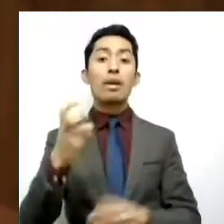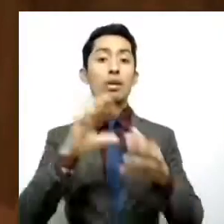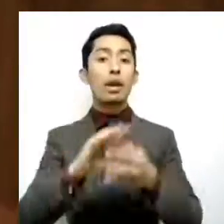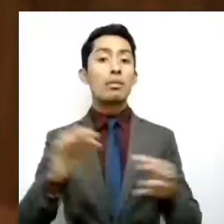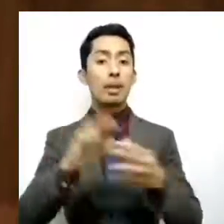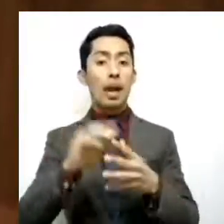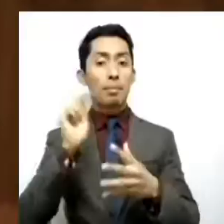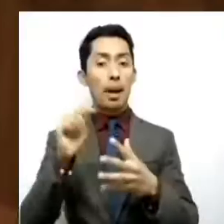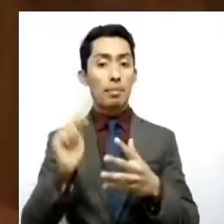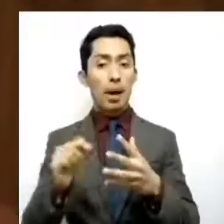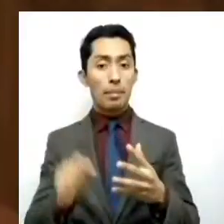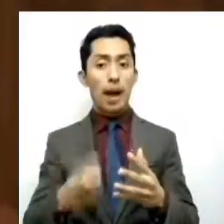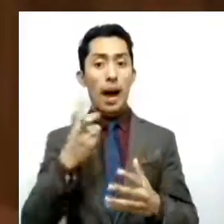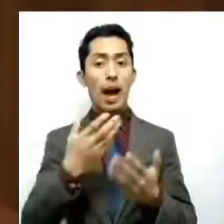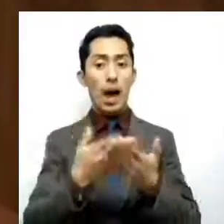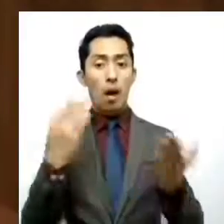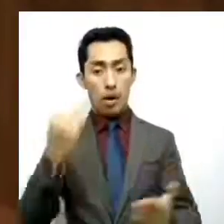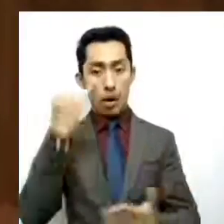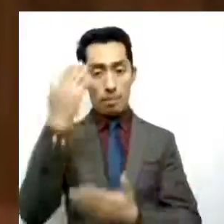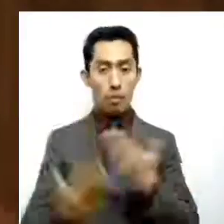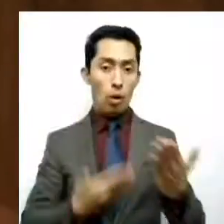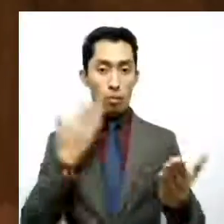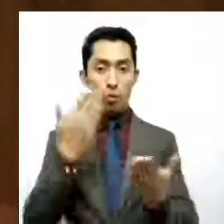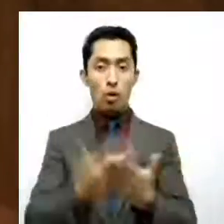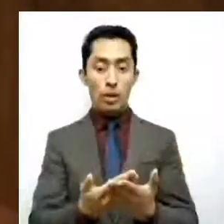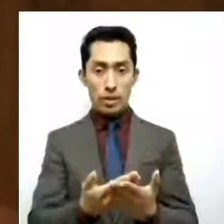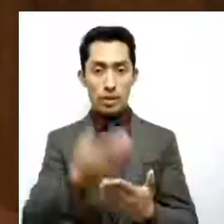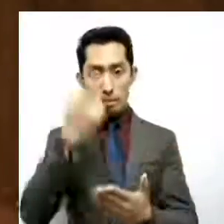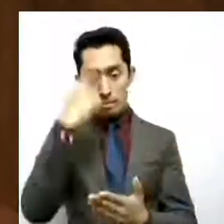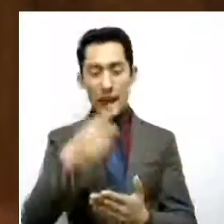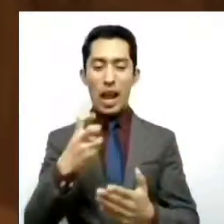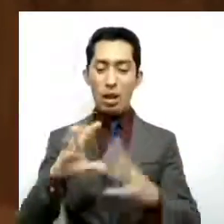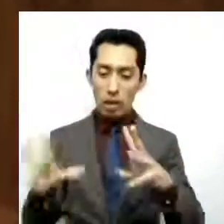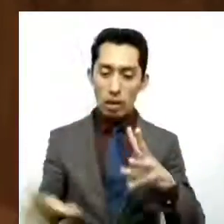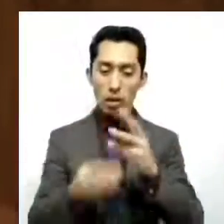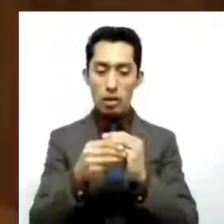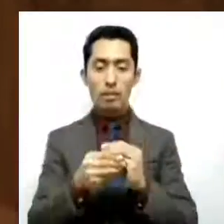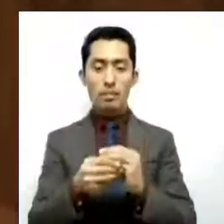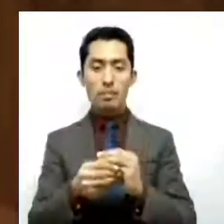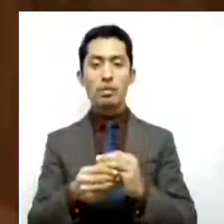se propone el proyecto de decreto que adjunto se acompaña. Muchas gracias.